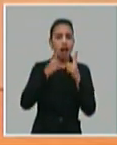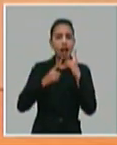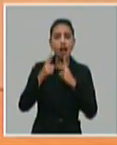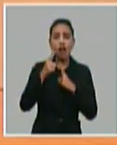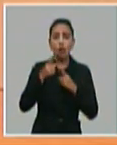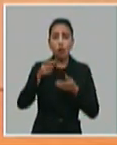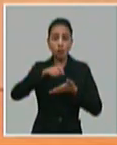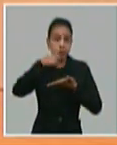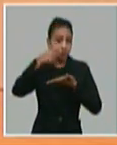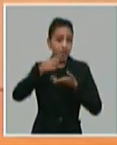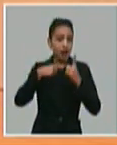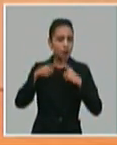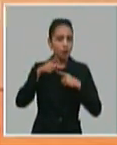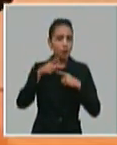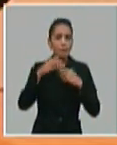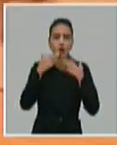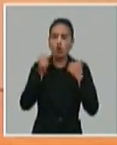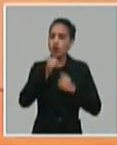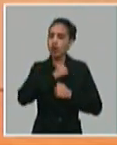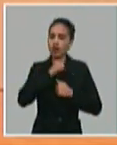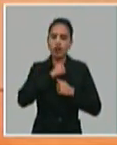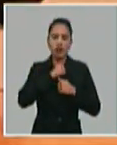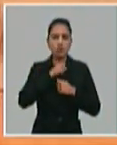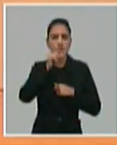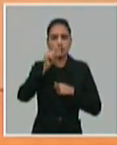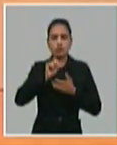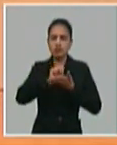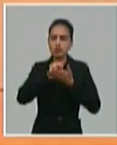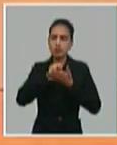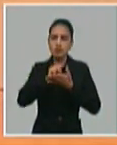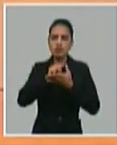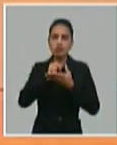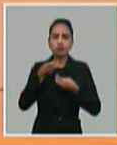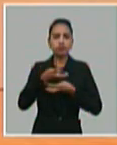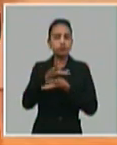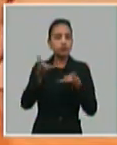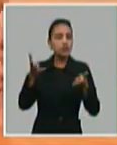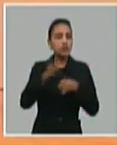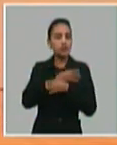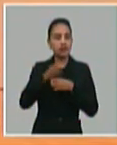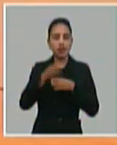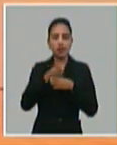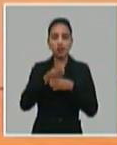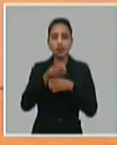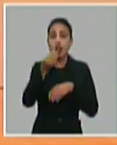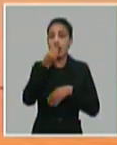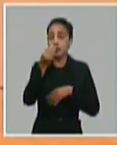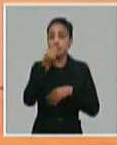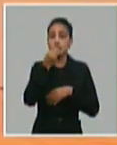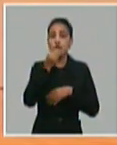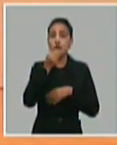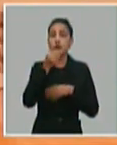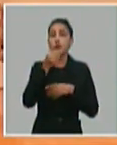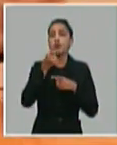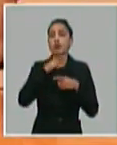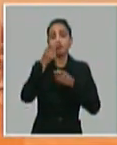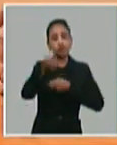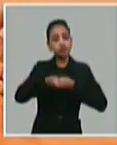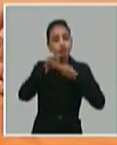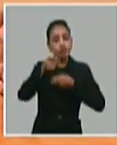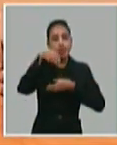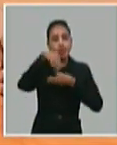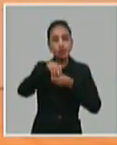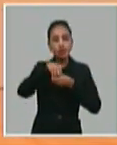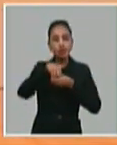Y nosotros lo que queremos es que se distribuyan los servicios, que la alimentación, los productos de la agricultura estén en las